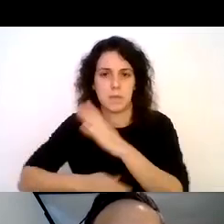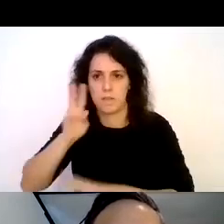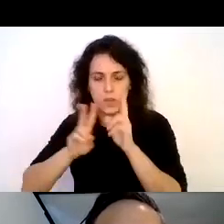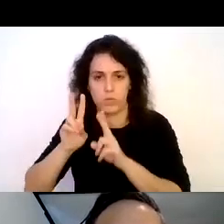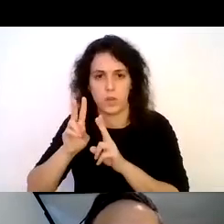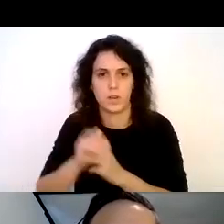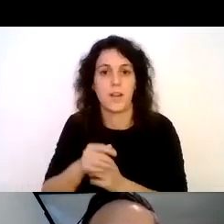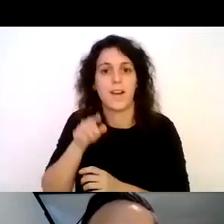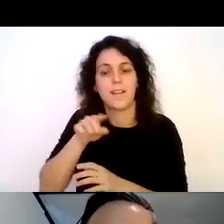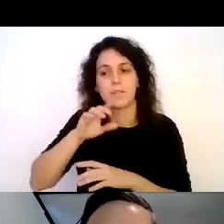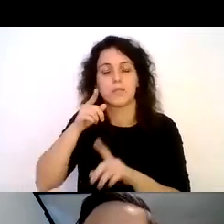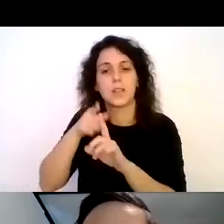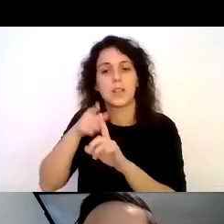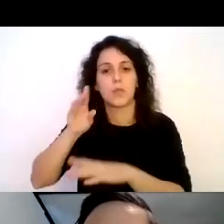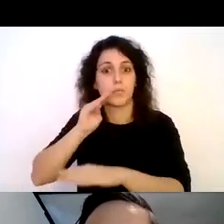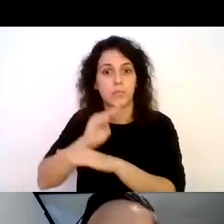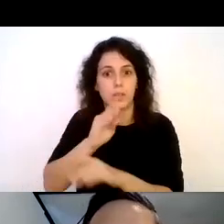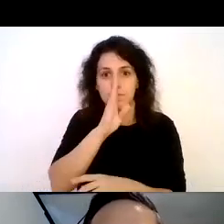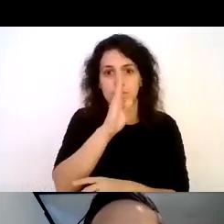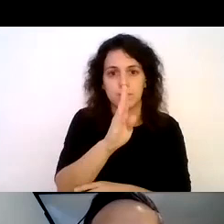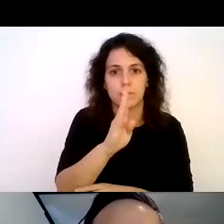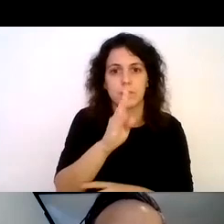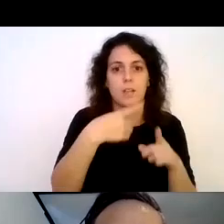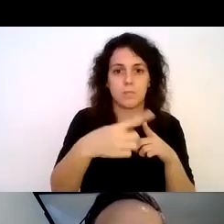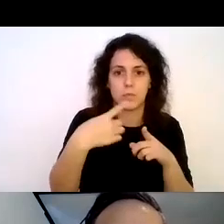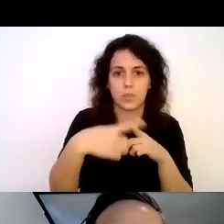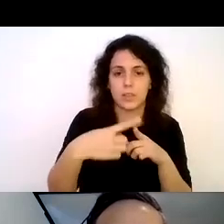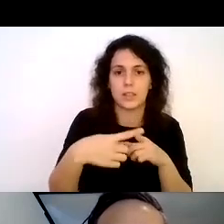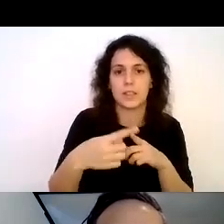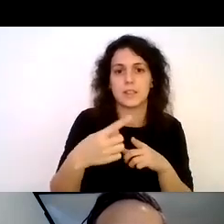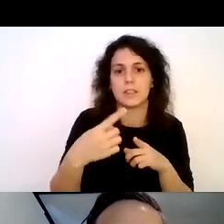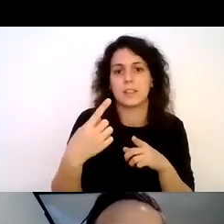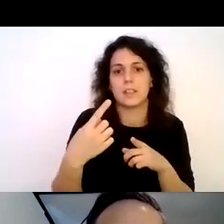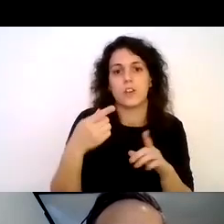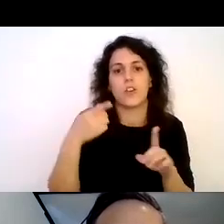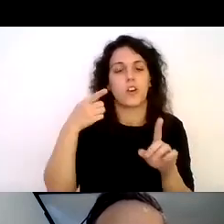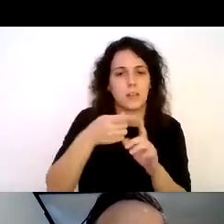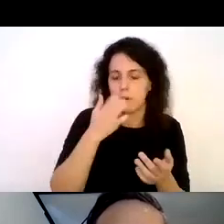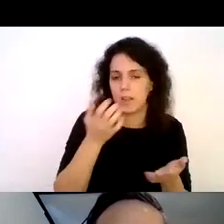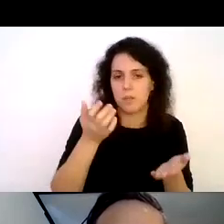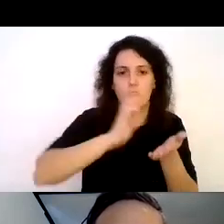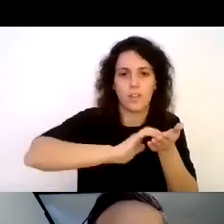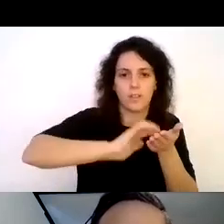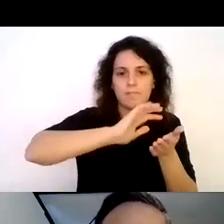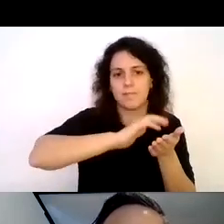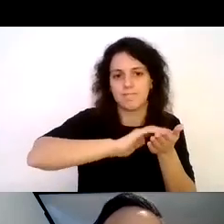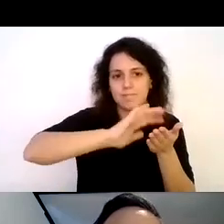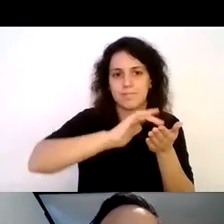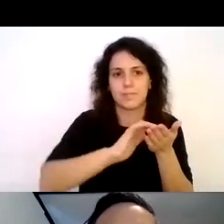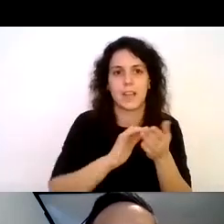financiar la compra de equipamiento para desarrollar guías de campo en relieve equipo de grabación de localizaciones de aves